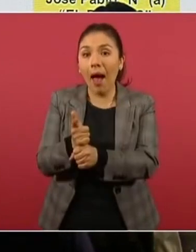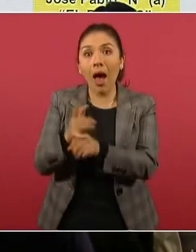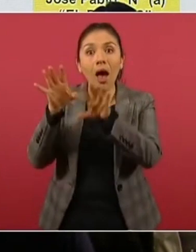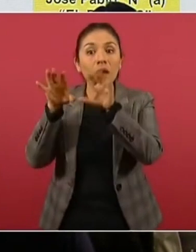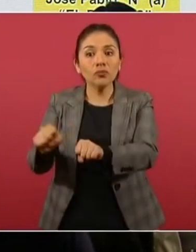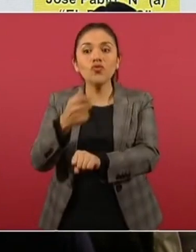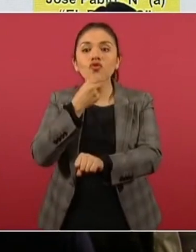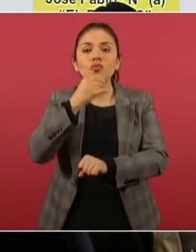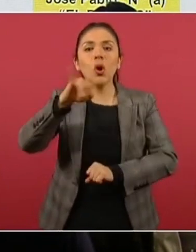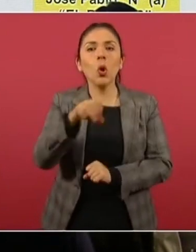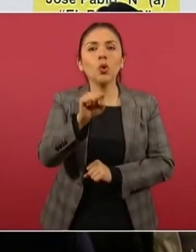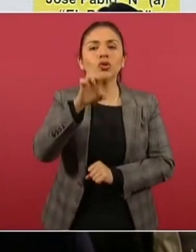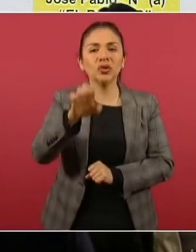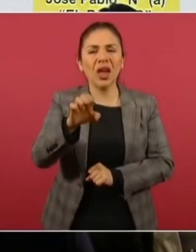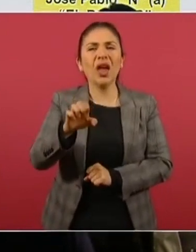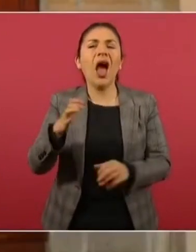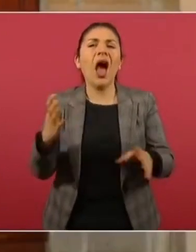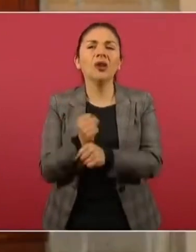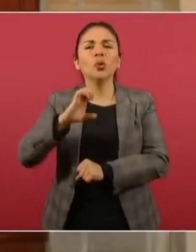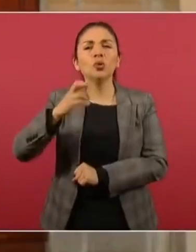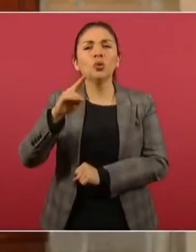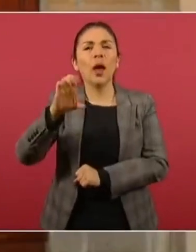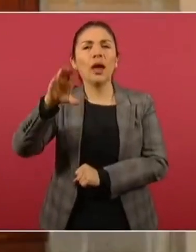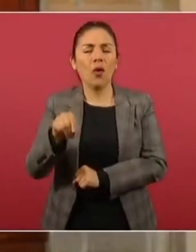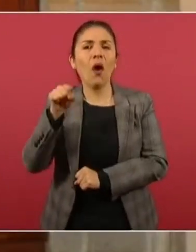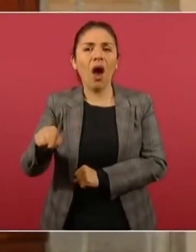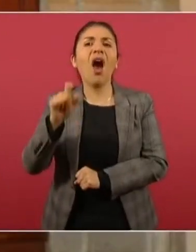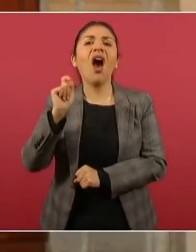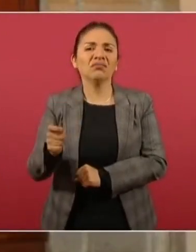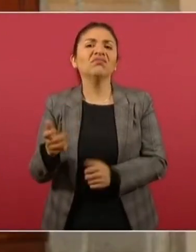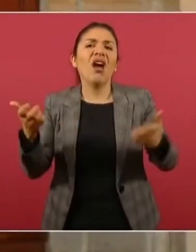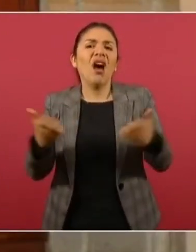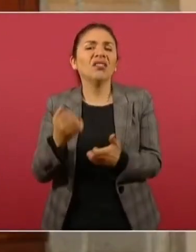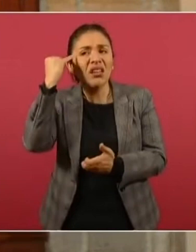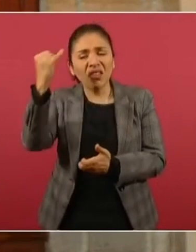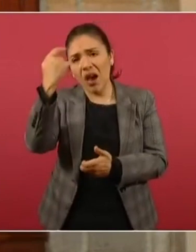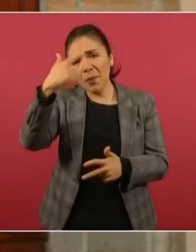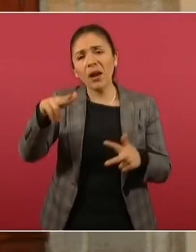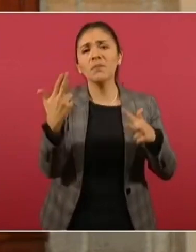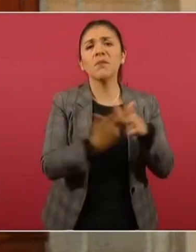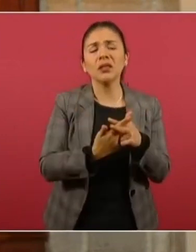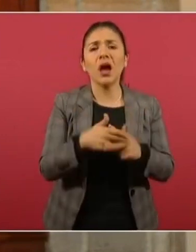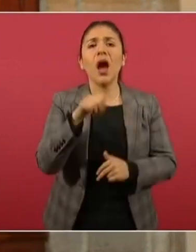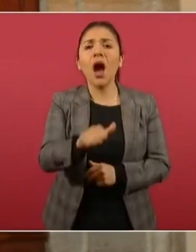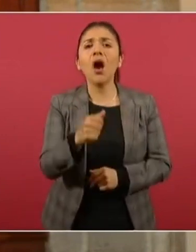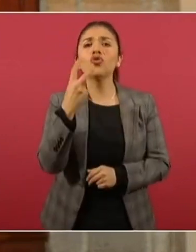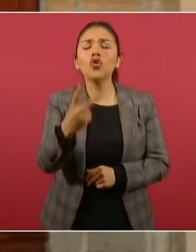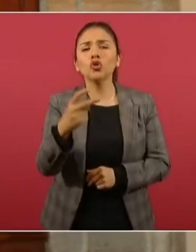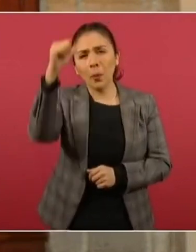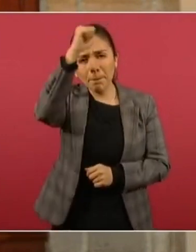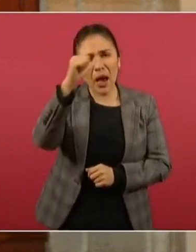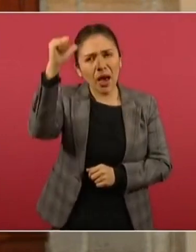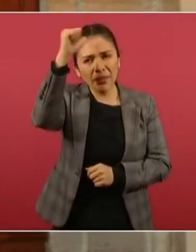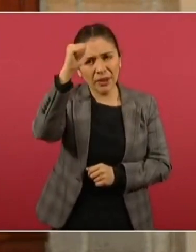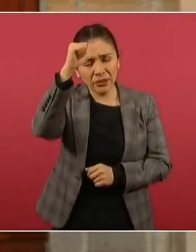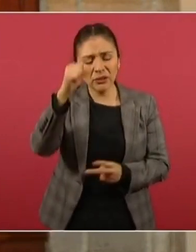de José N., alias El Chueco, quien es el presunto autor material del homicidio de dos párrocos